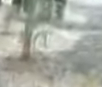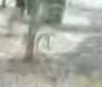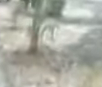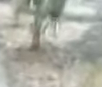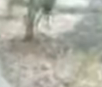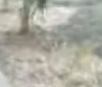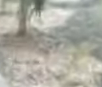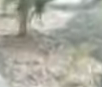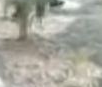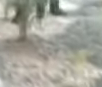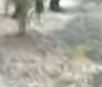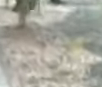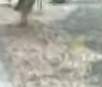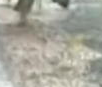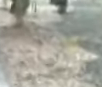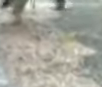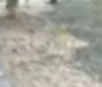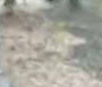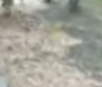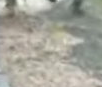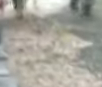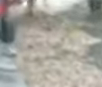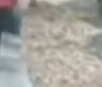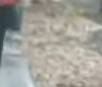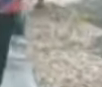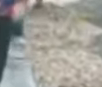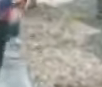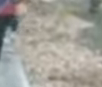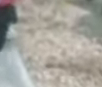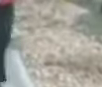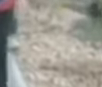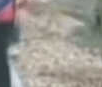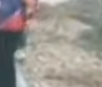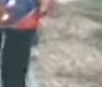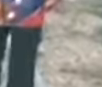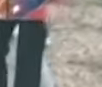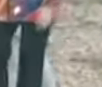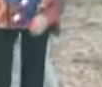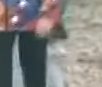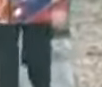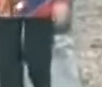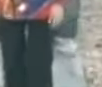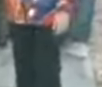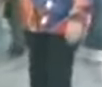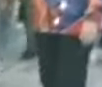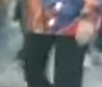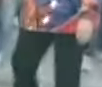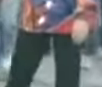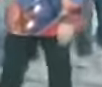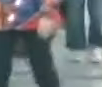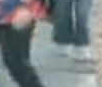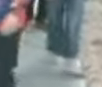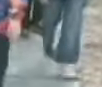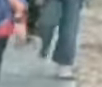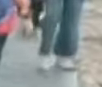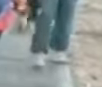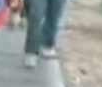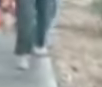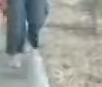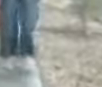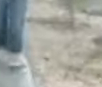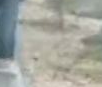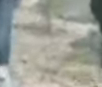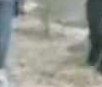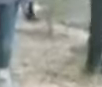Iniciamos esta transmisión desde la parroquia Nahuanagua en el Estado Carabobo cuando el presidente constitucional Nicolás Maduro Moro se encompañía a la primera combatiente